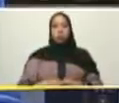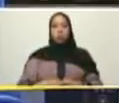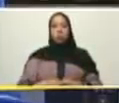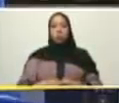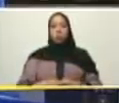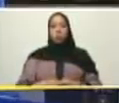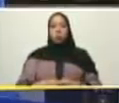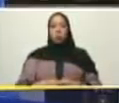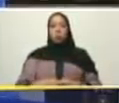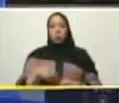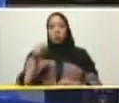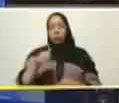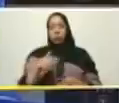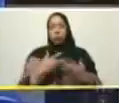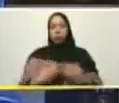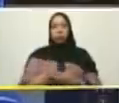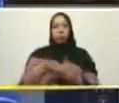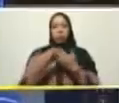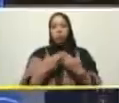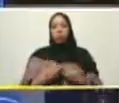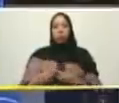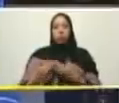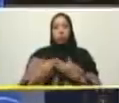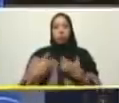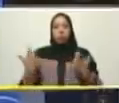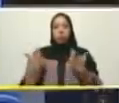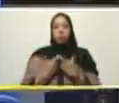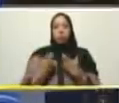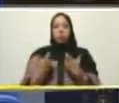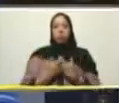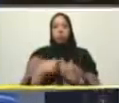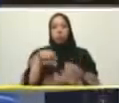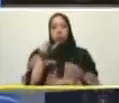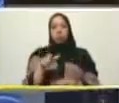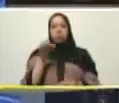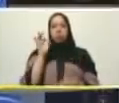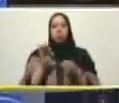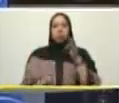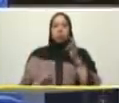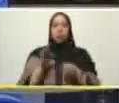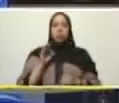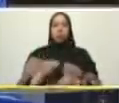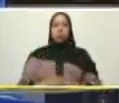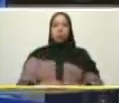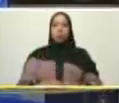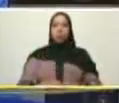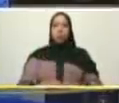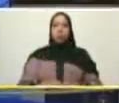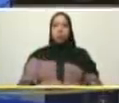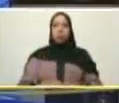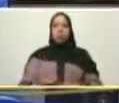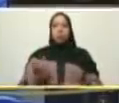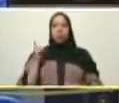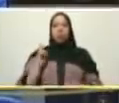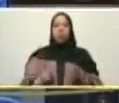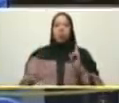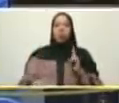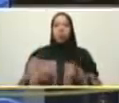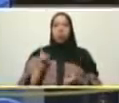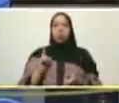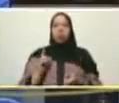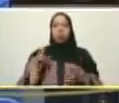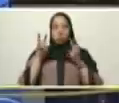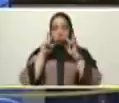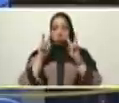bueno le destruyeron cayeron los misiles sobre las jubilaciones y las pensiones es lo que algunos no quieren ver